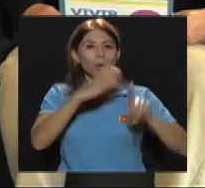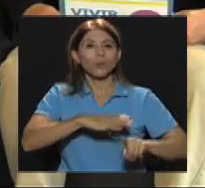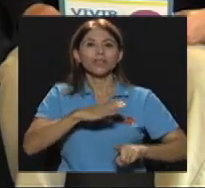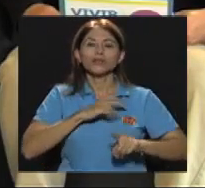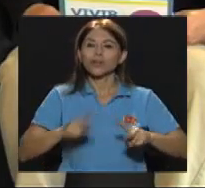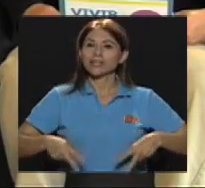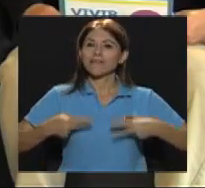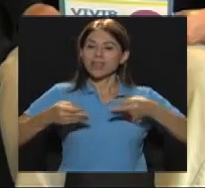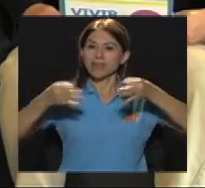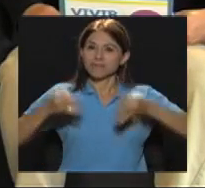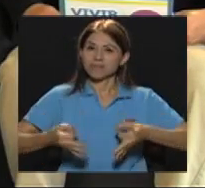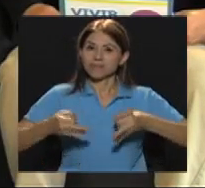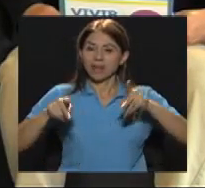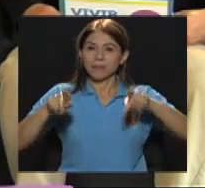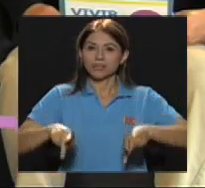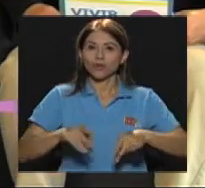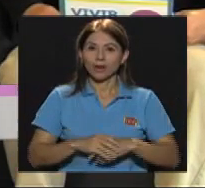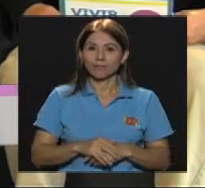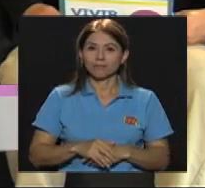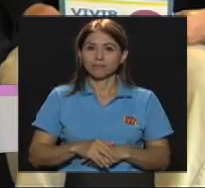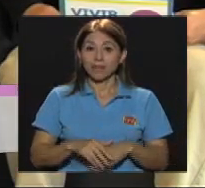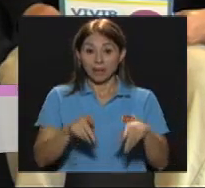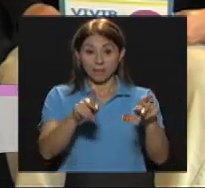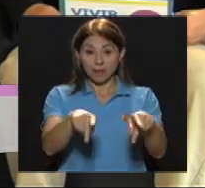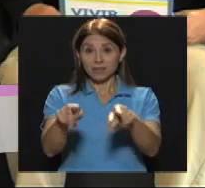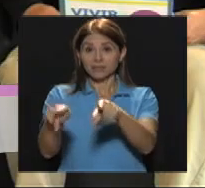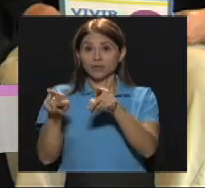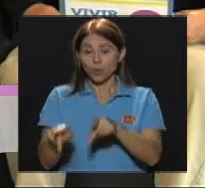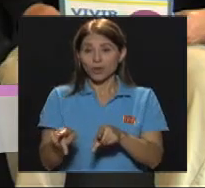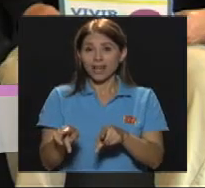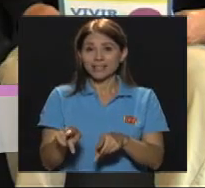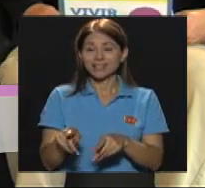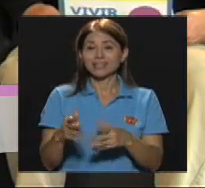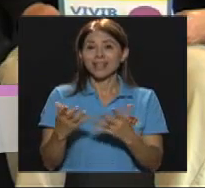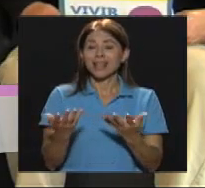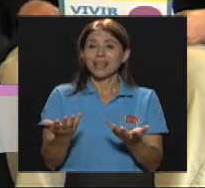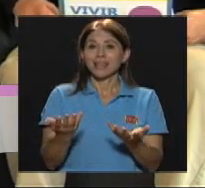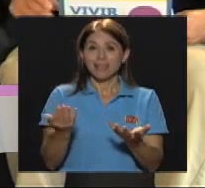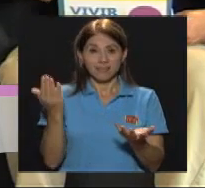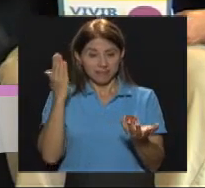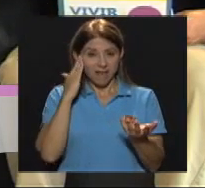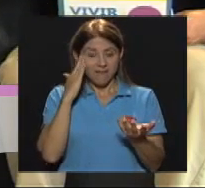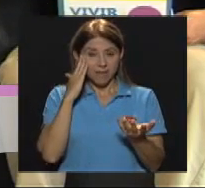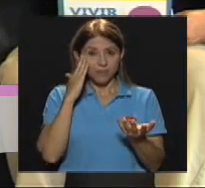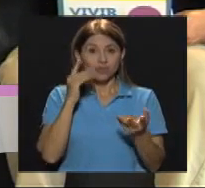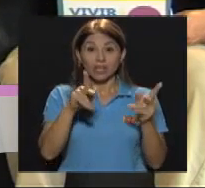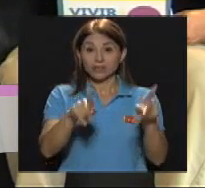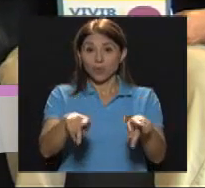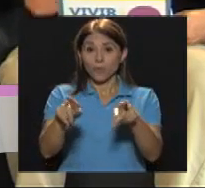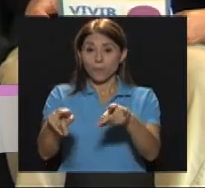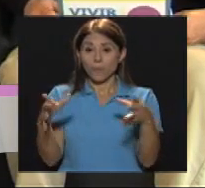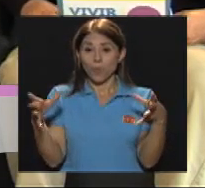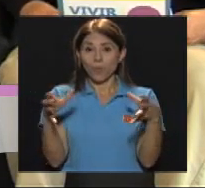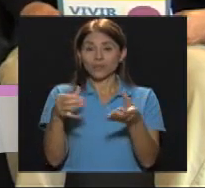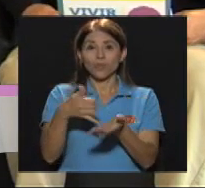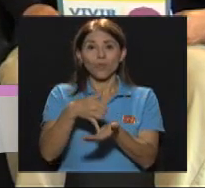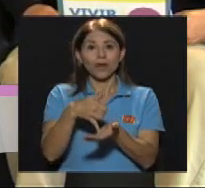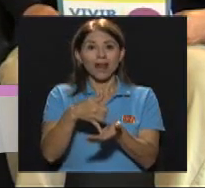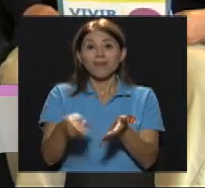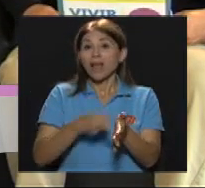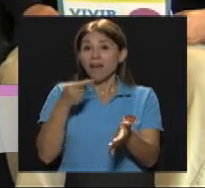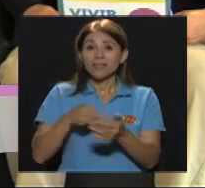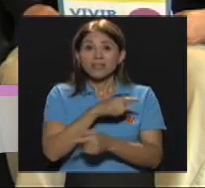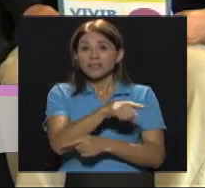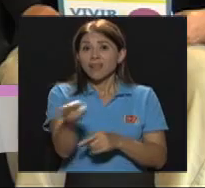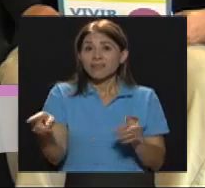condiciones de vida digna en la persona Que estas personas que sabemos, como lo decía Giovanna ahorita Son población vulnerable Muchas